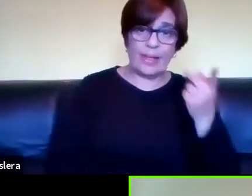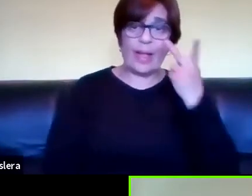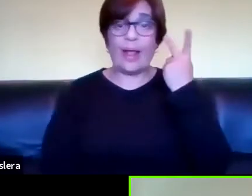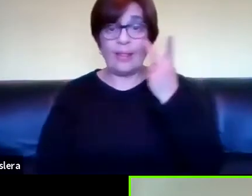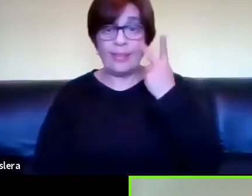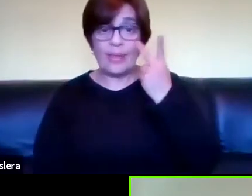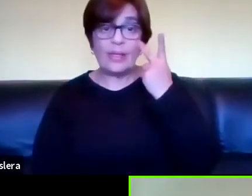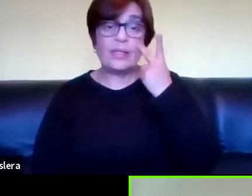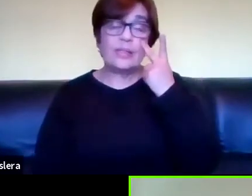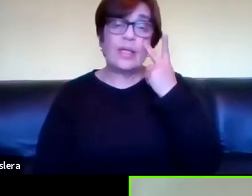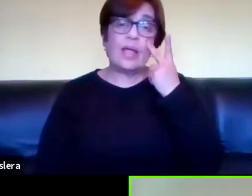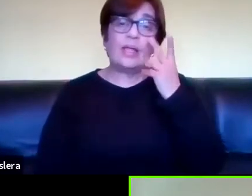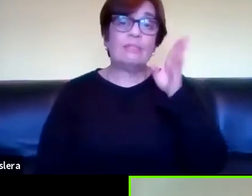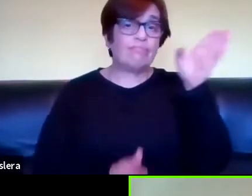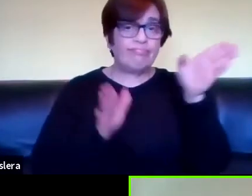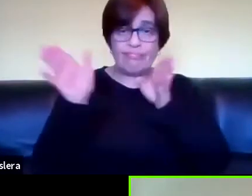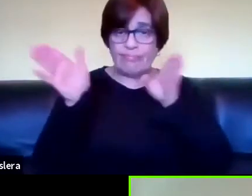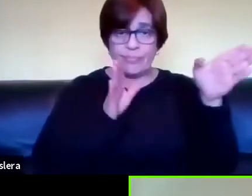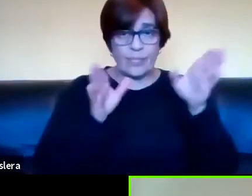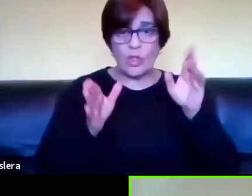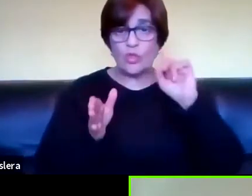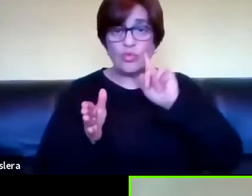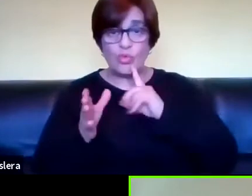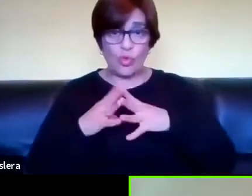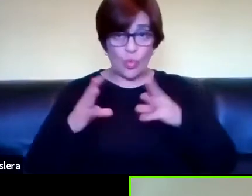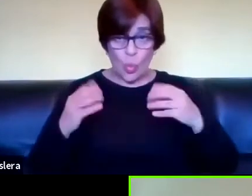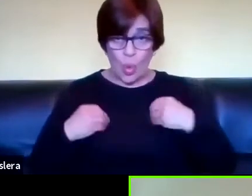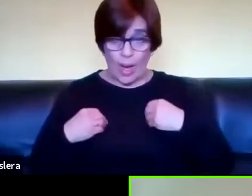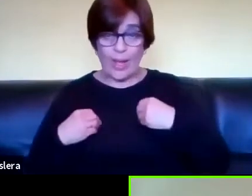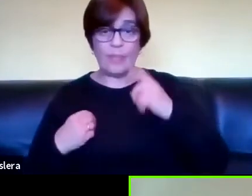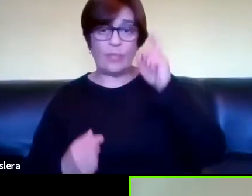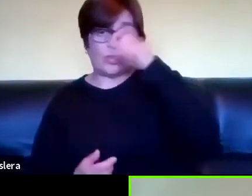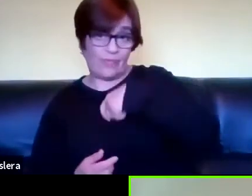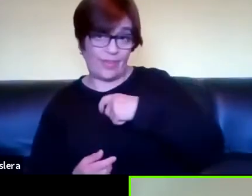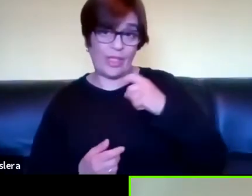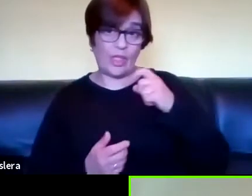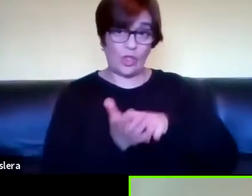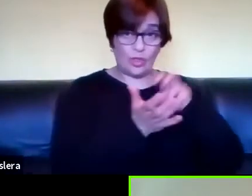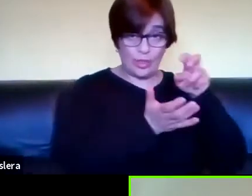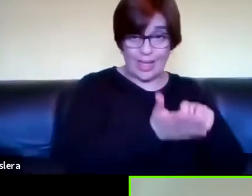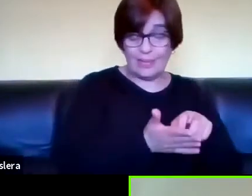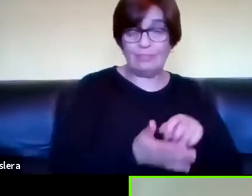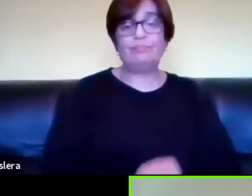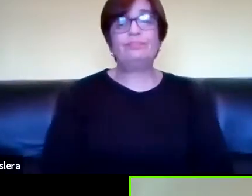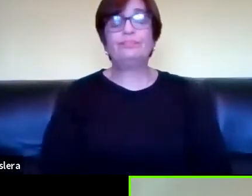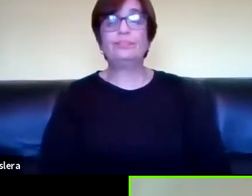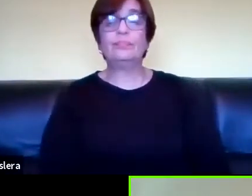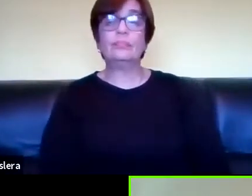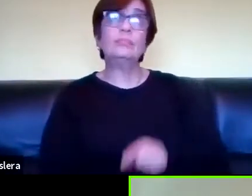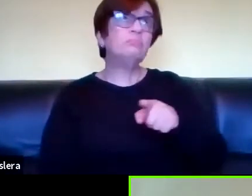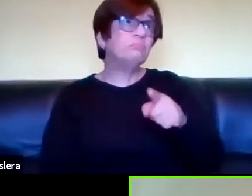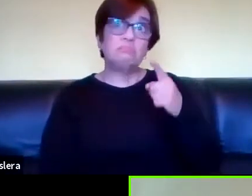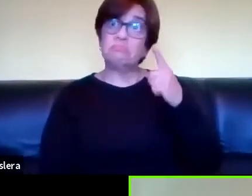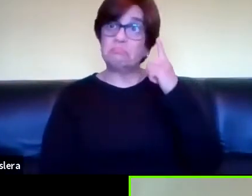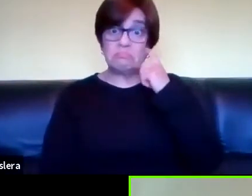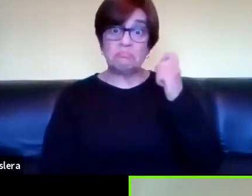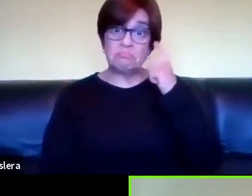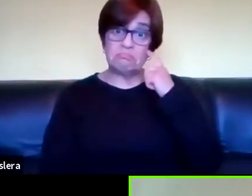escuelas de sordos Montevideo y Salto y con esta experiencia